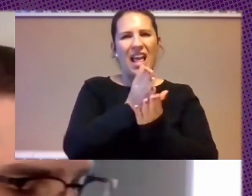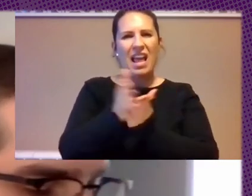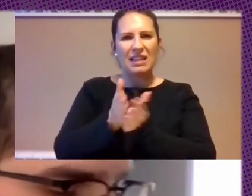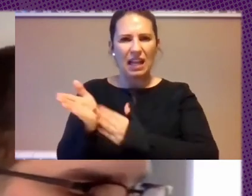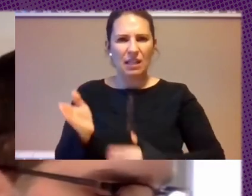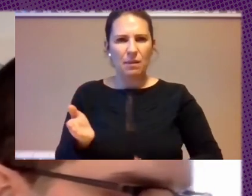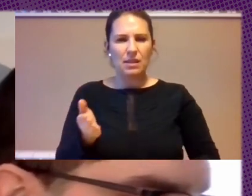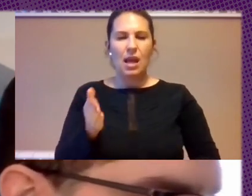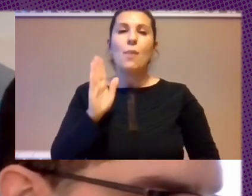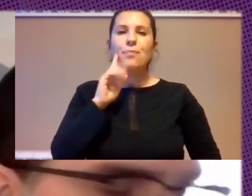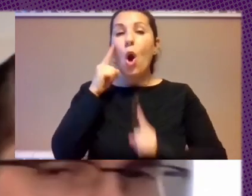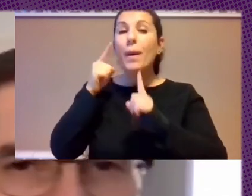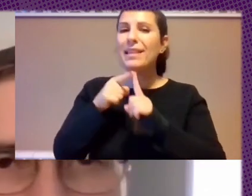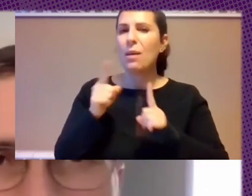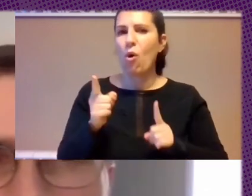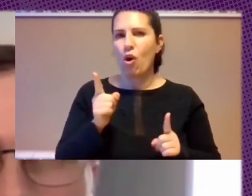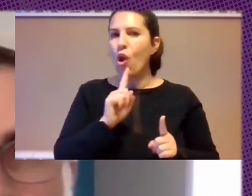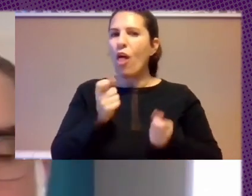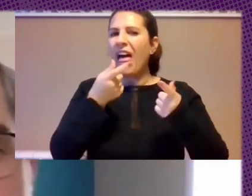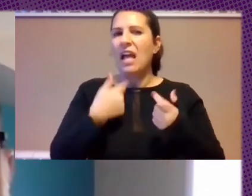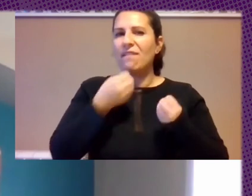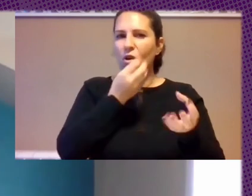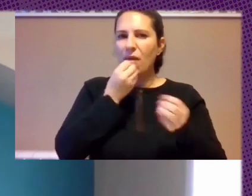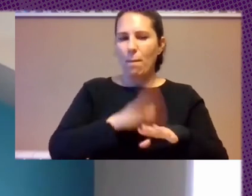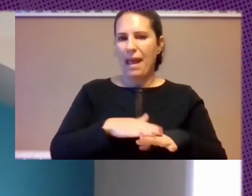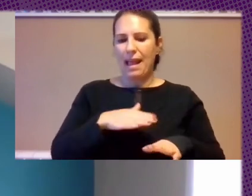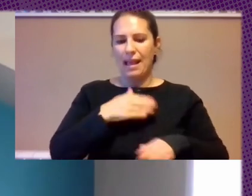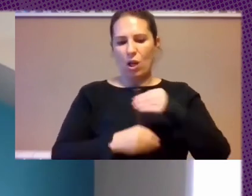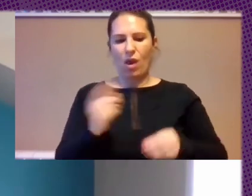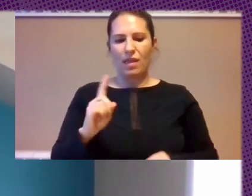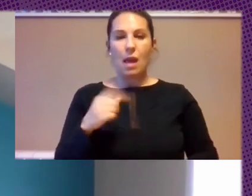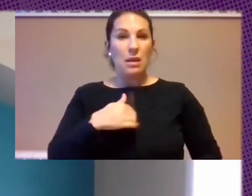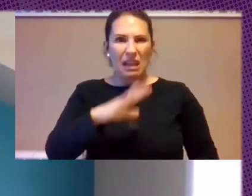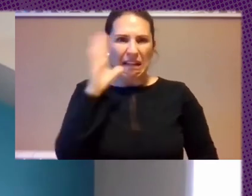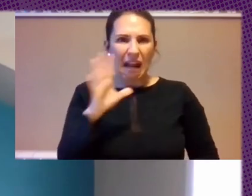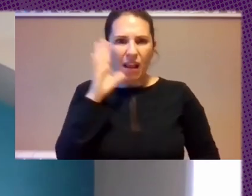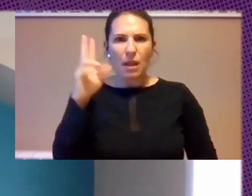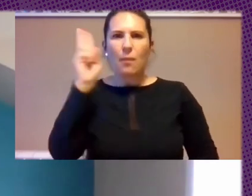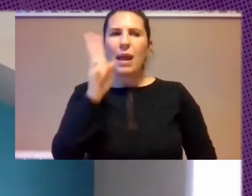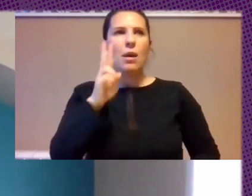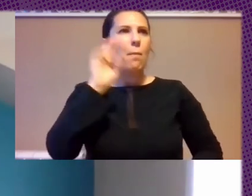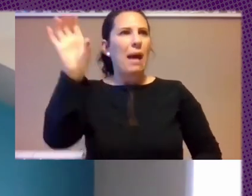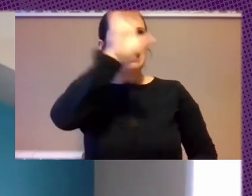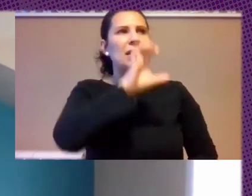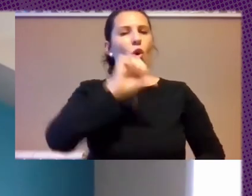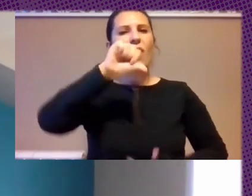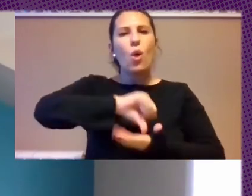Desinformación O A mí me parece Increíble Ver en Países En ciudades Europeas